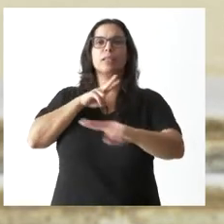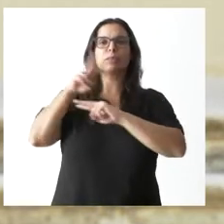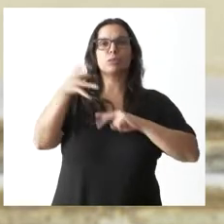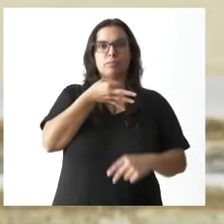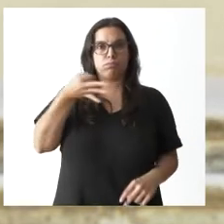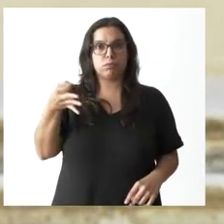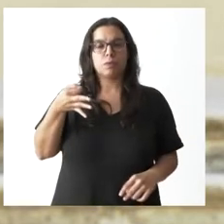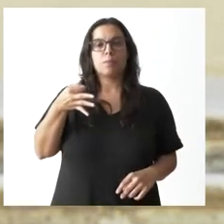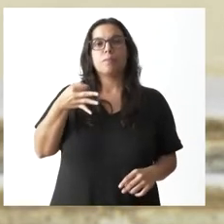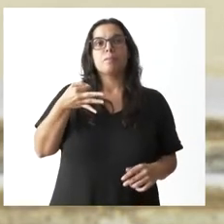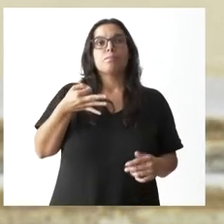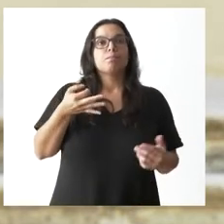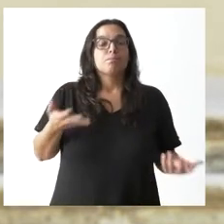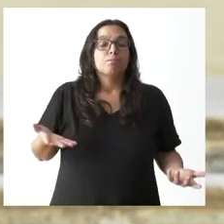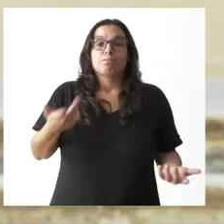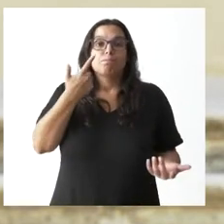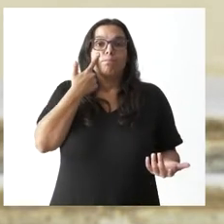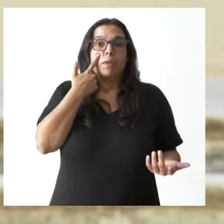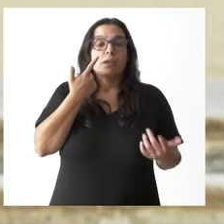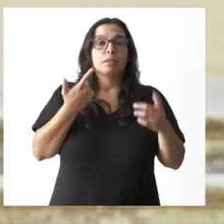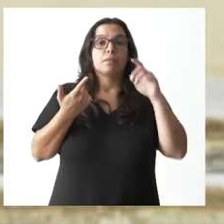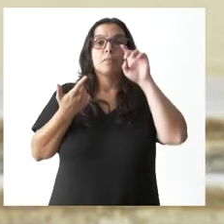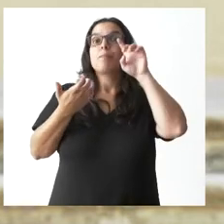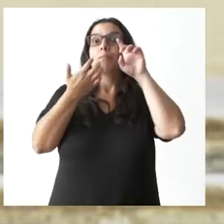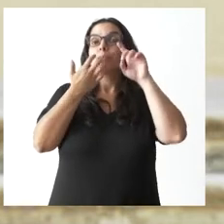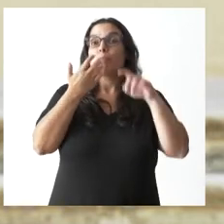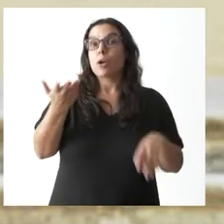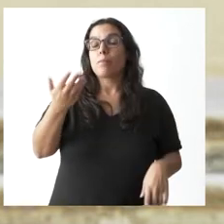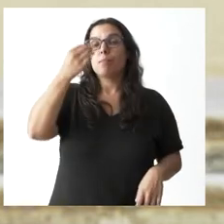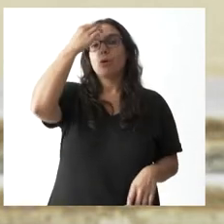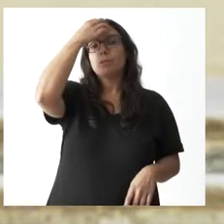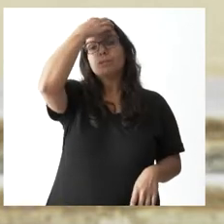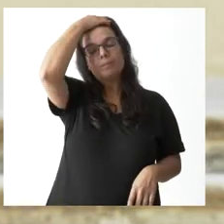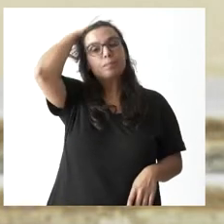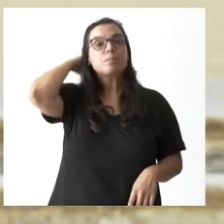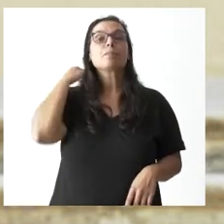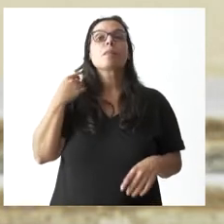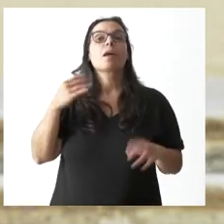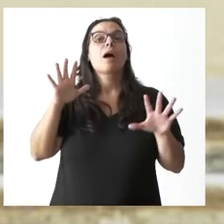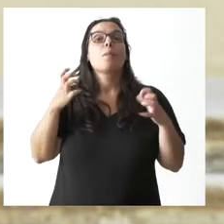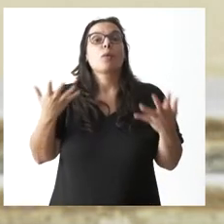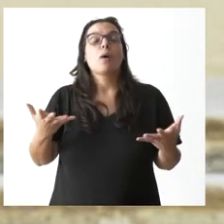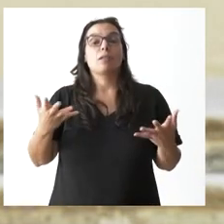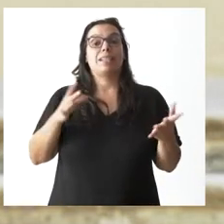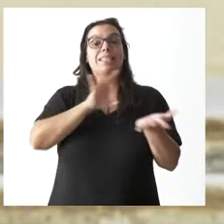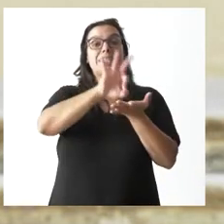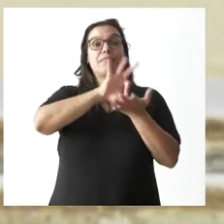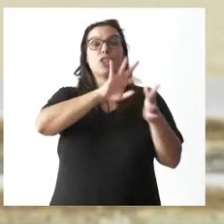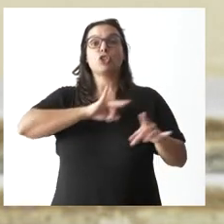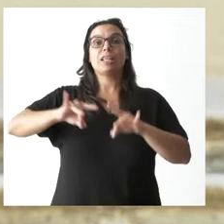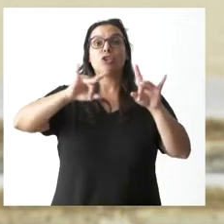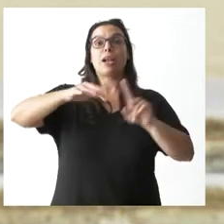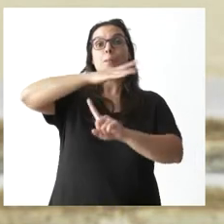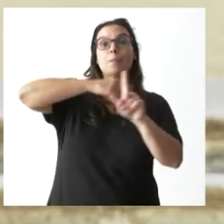eficaz. Mire, por ejemplo, lo que hemos aprendido es que en los servicios territoriales de medioambiente